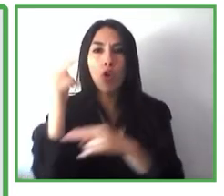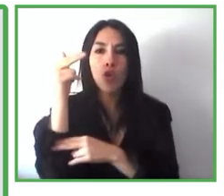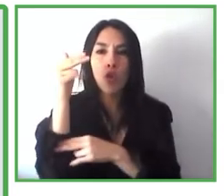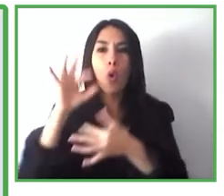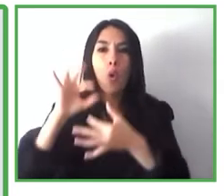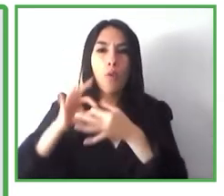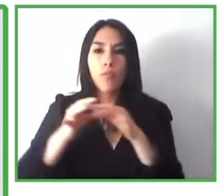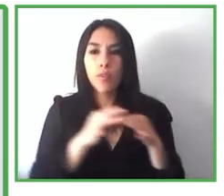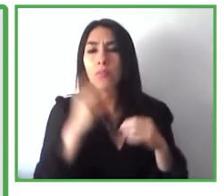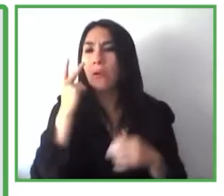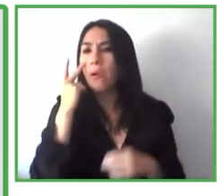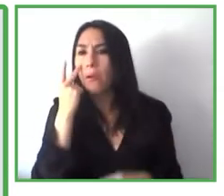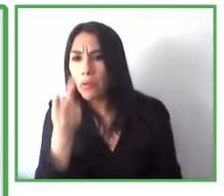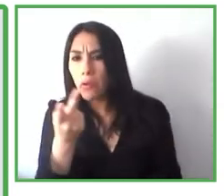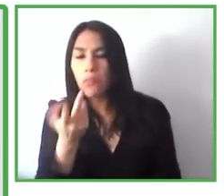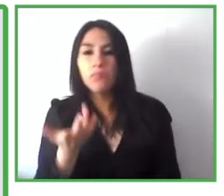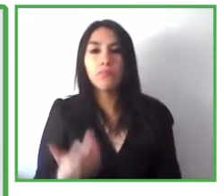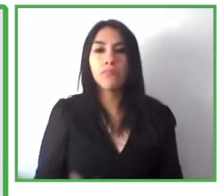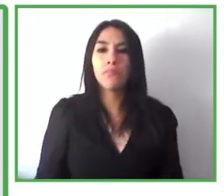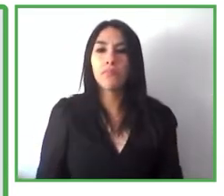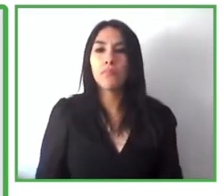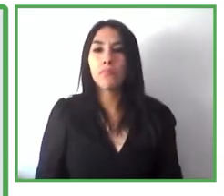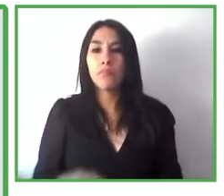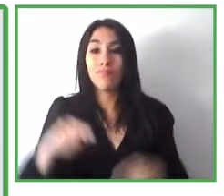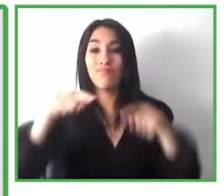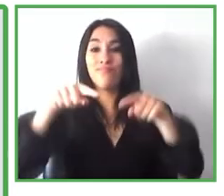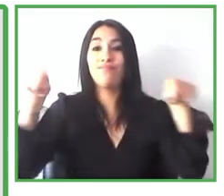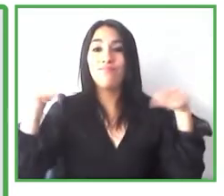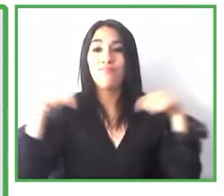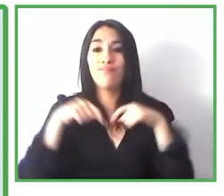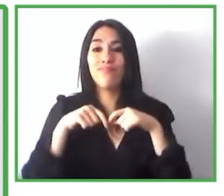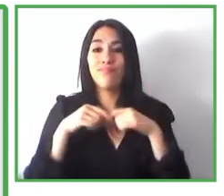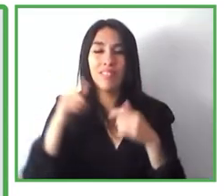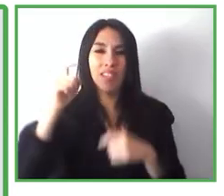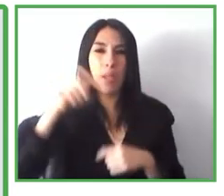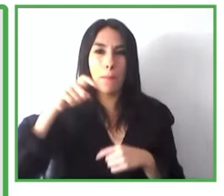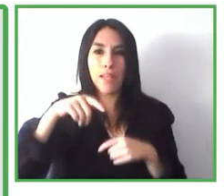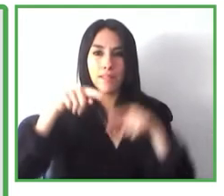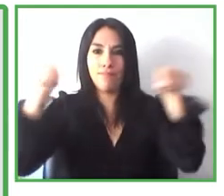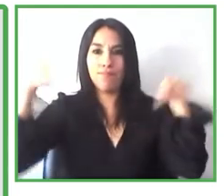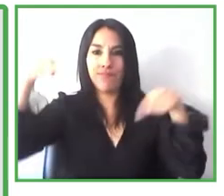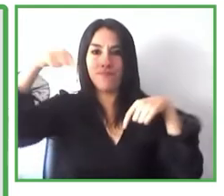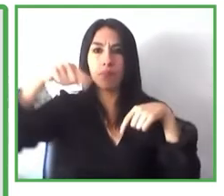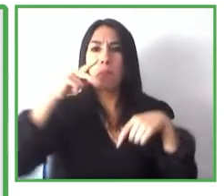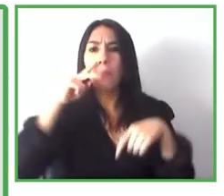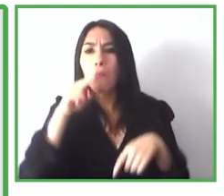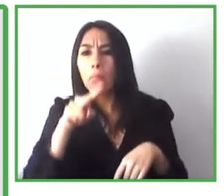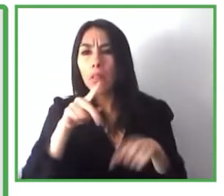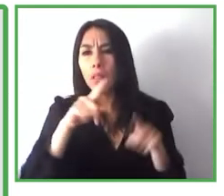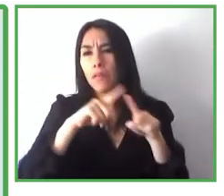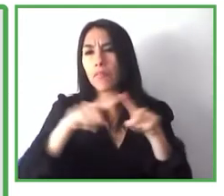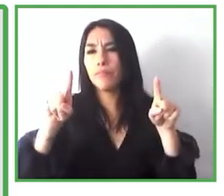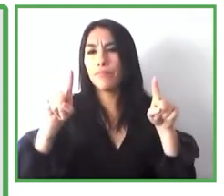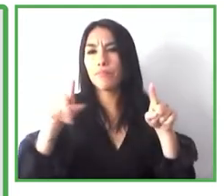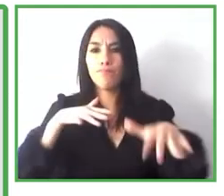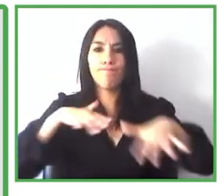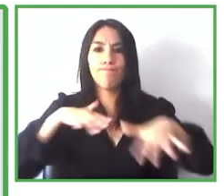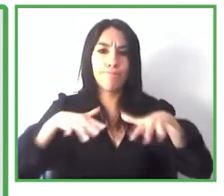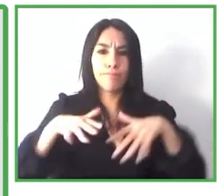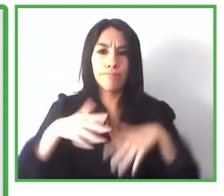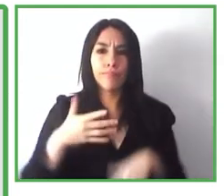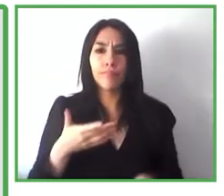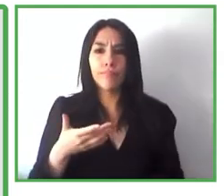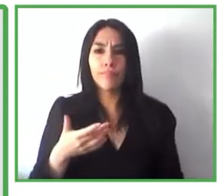necesidades que hemos detectado en torno a diferentes tipologías de clientes con diversas necesidades de accesibilidad en